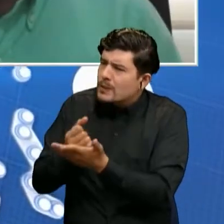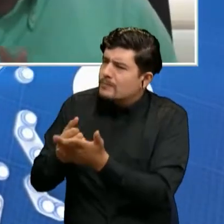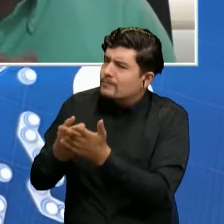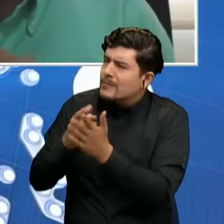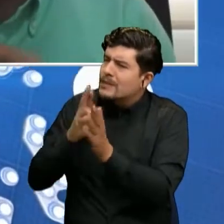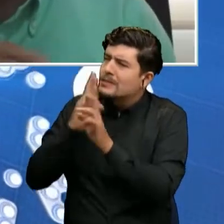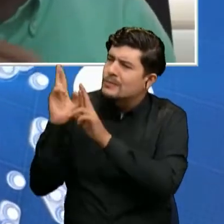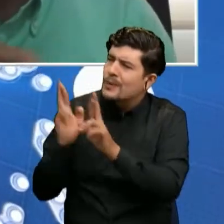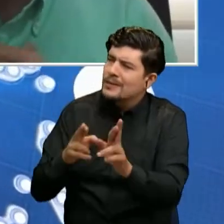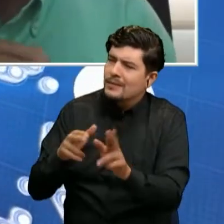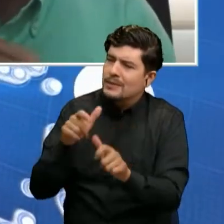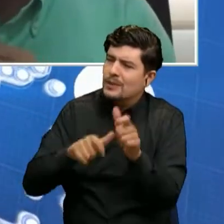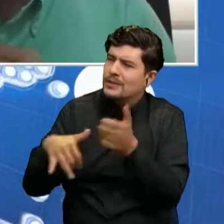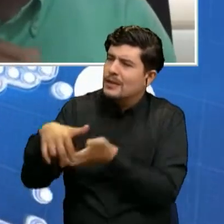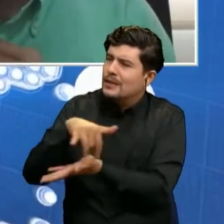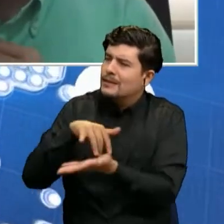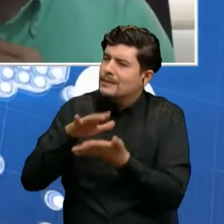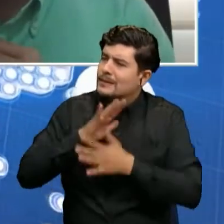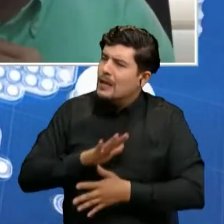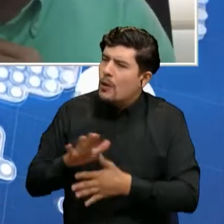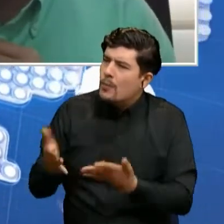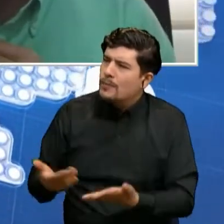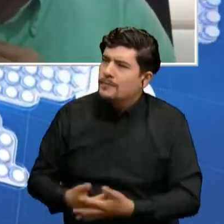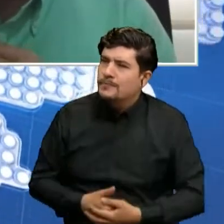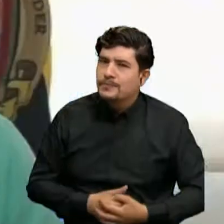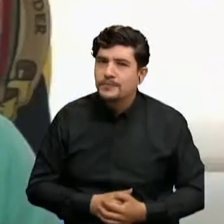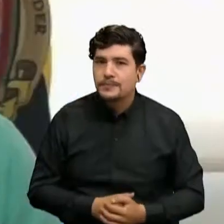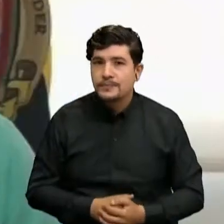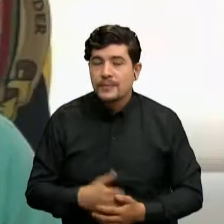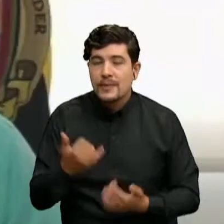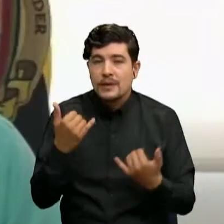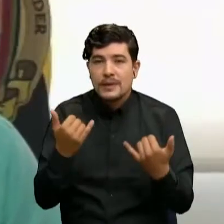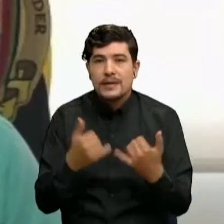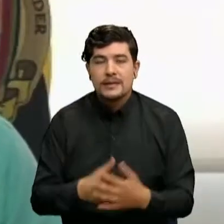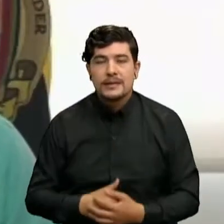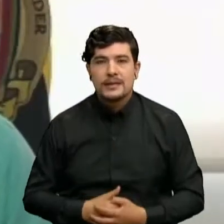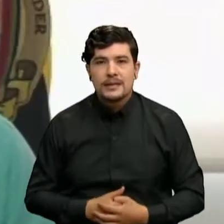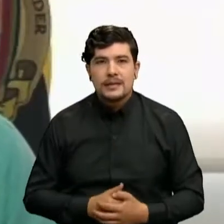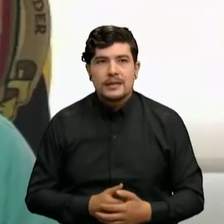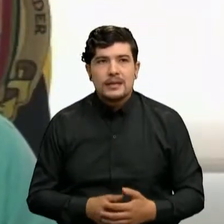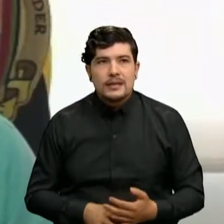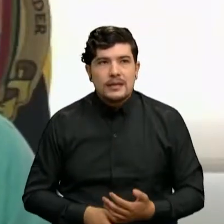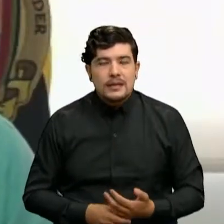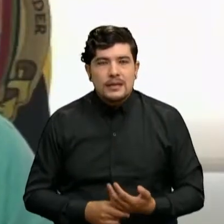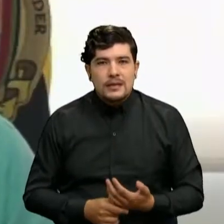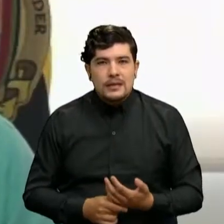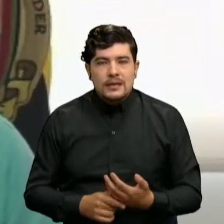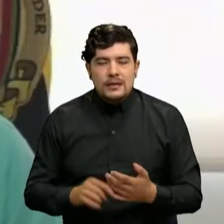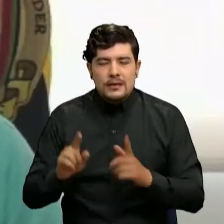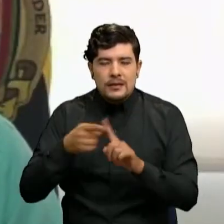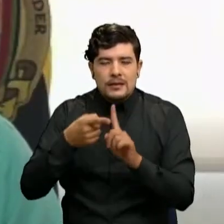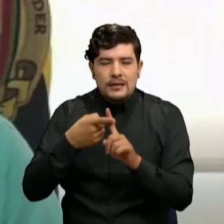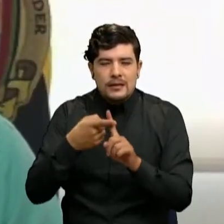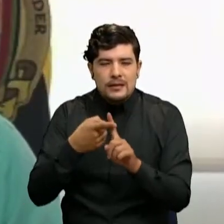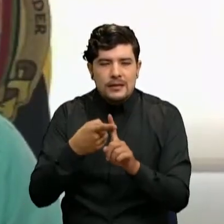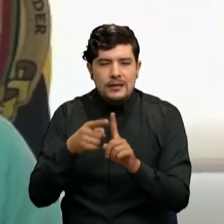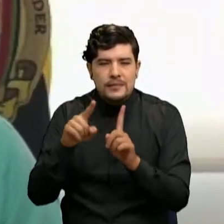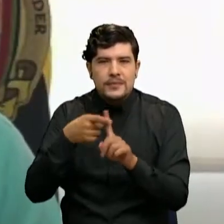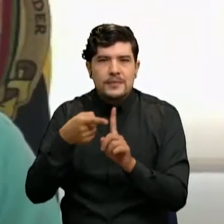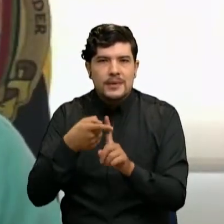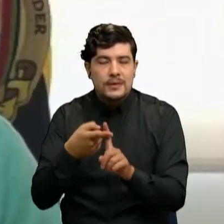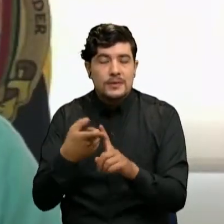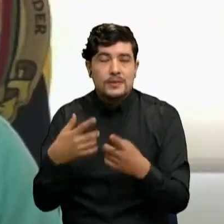Bueno, primero quiero decirles que nosotros tenemos que asumirle con mucha responsabilidad el